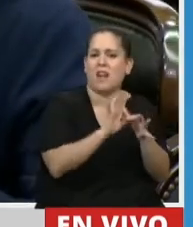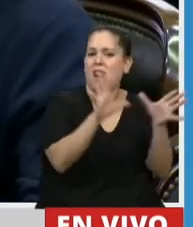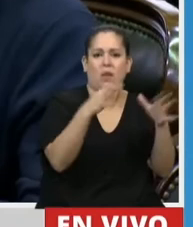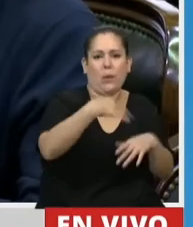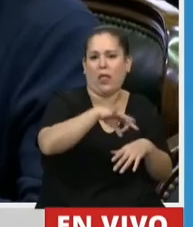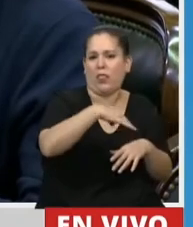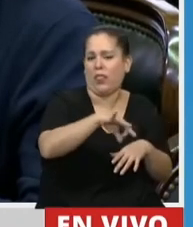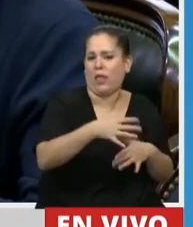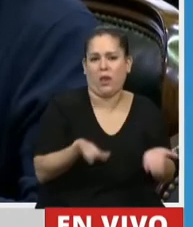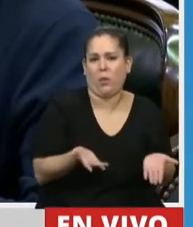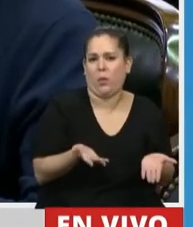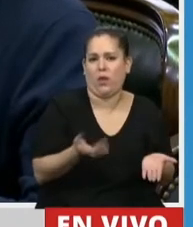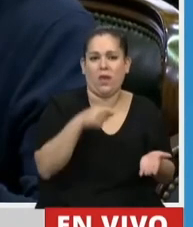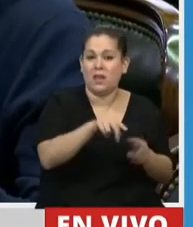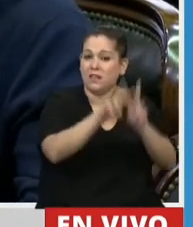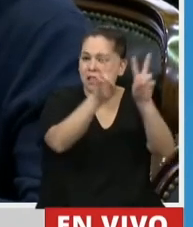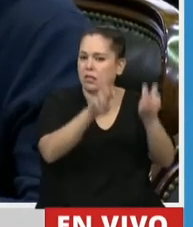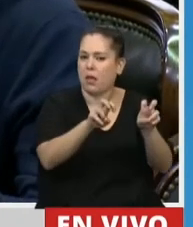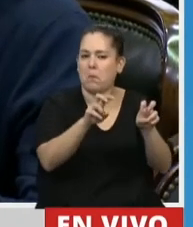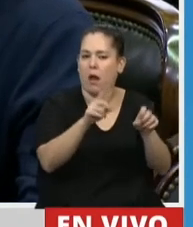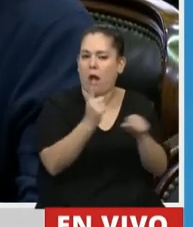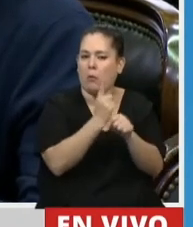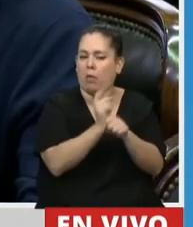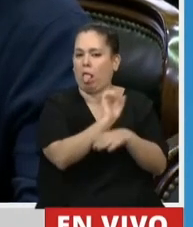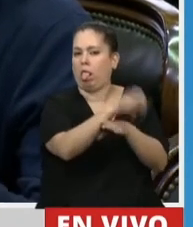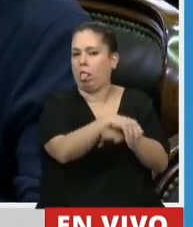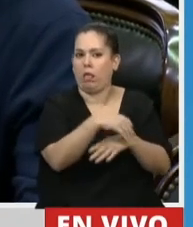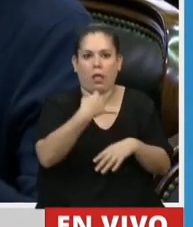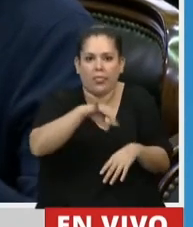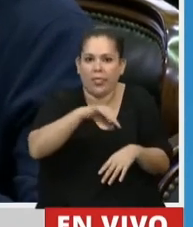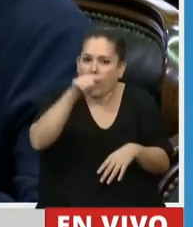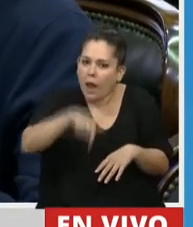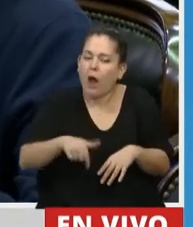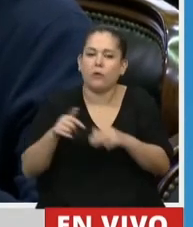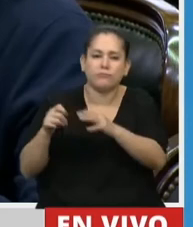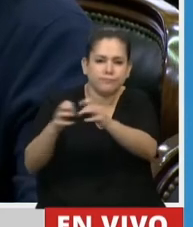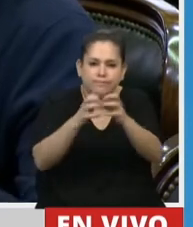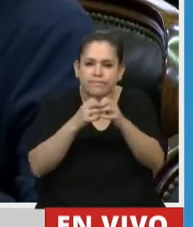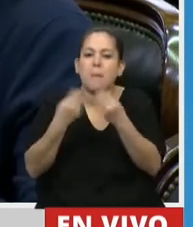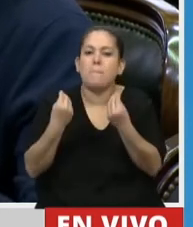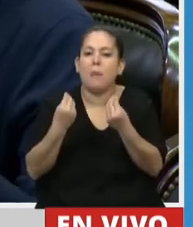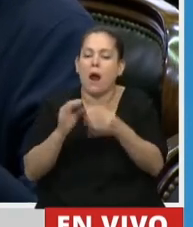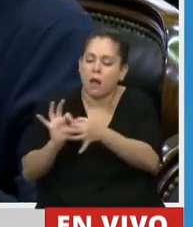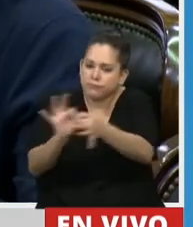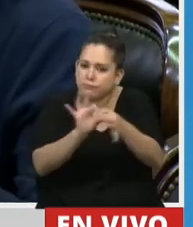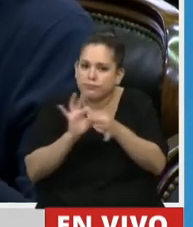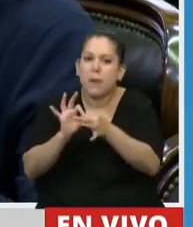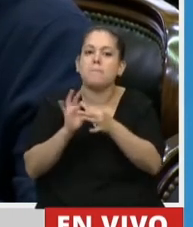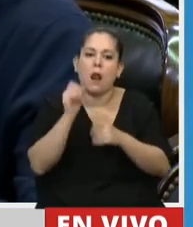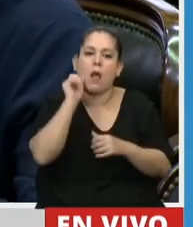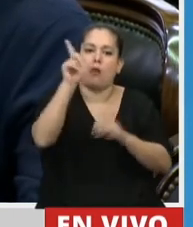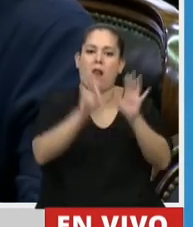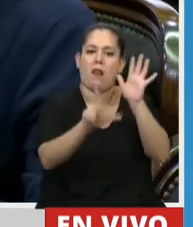aislada, señora Presidenta, y esa discusión es en el marco de la unidad de esta Ley de Educación